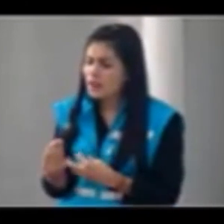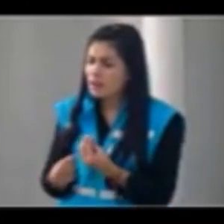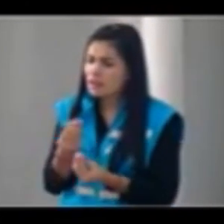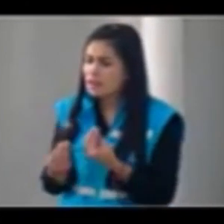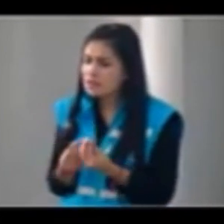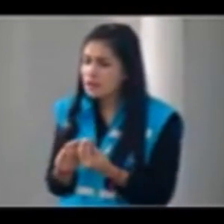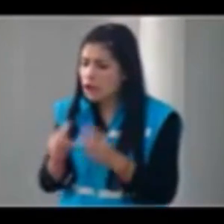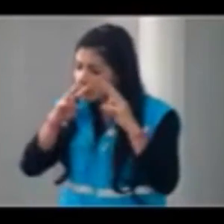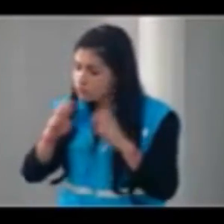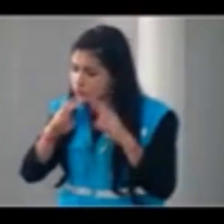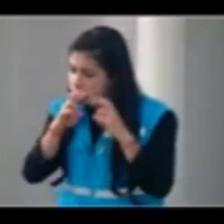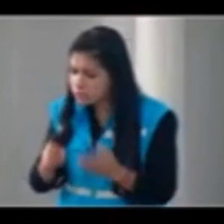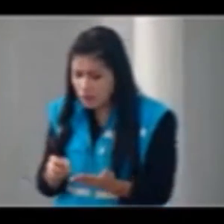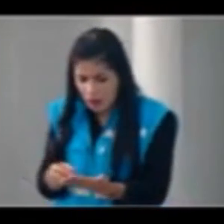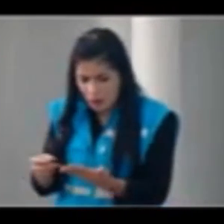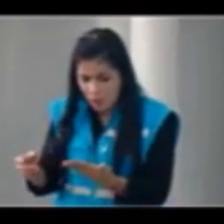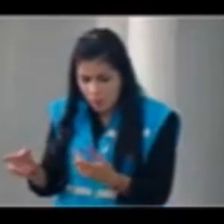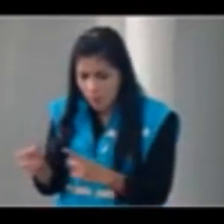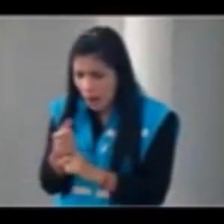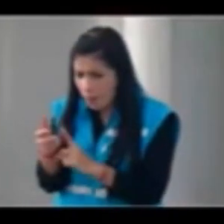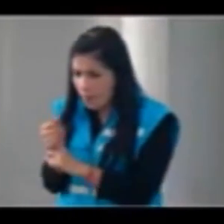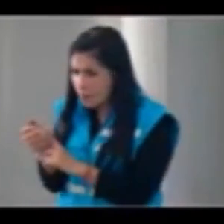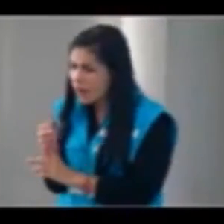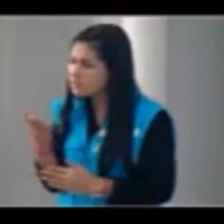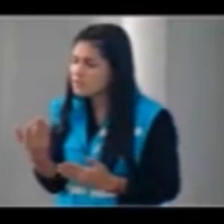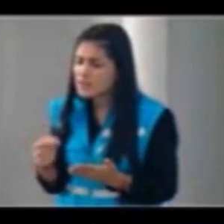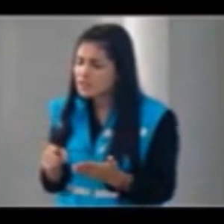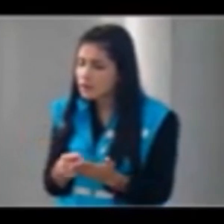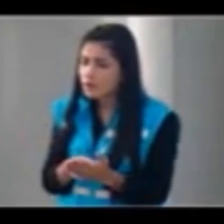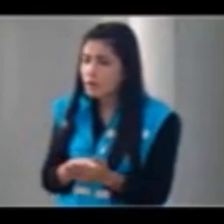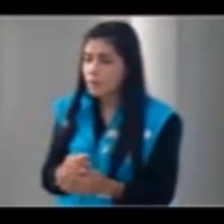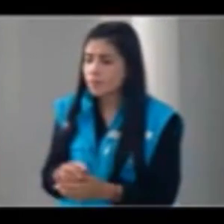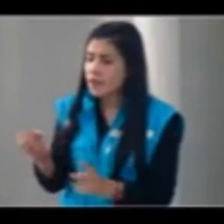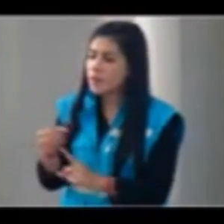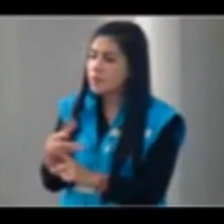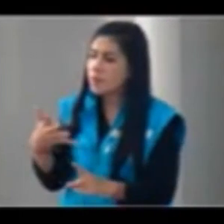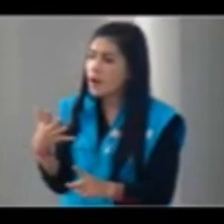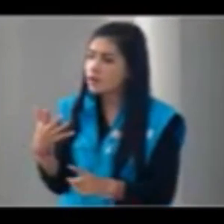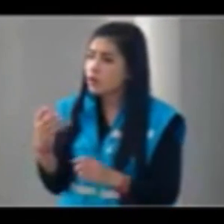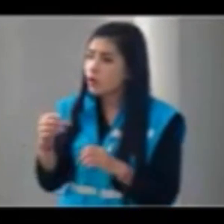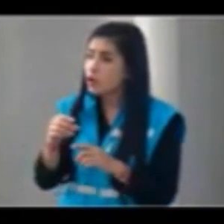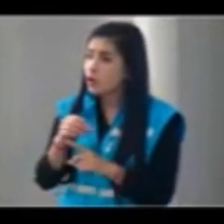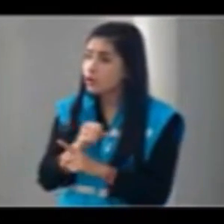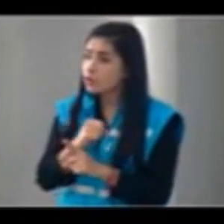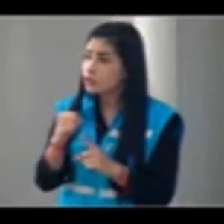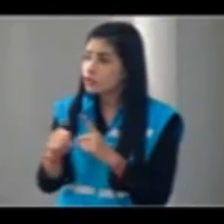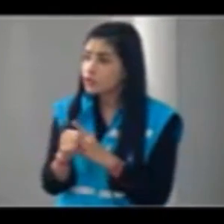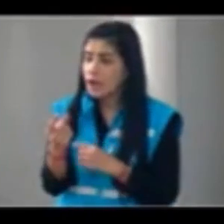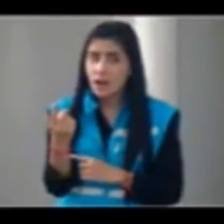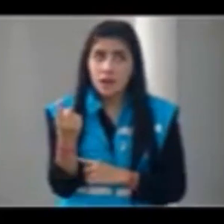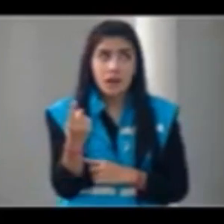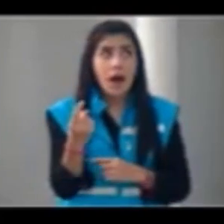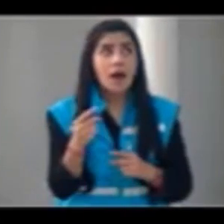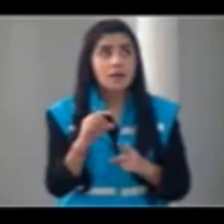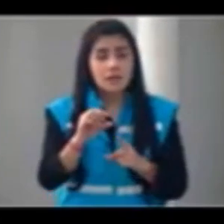encontraron? ¿Cuáles son las decisiones que quieren tomar teniendo en cuenta el impacto social y político de las cuentas a las que están siguiendo? Porque es que eso es una